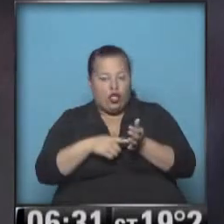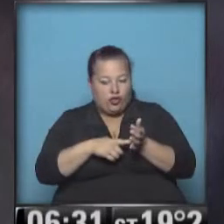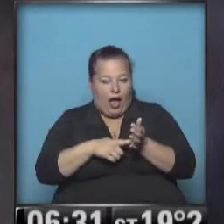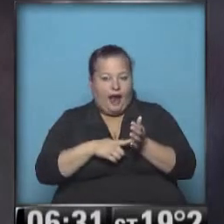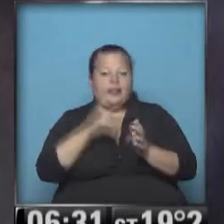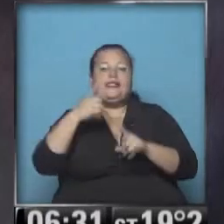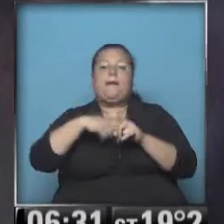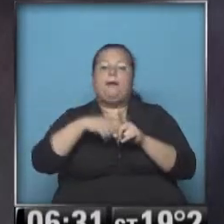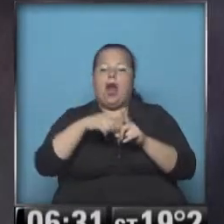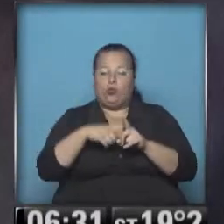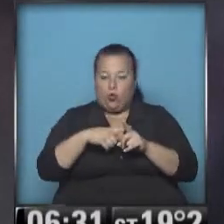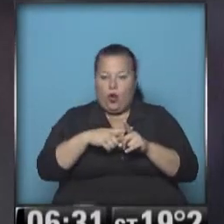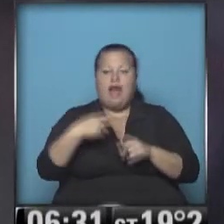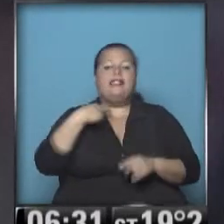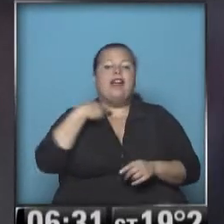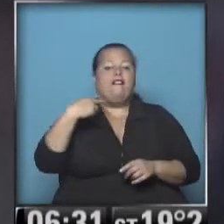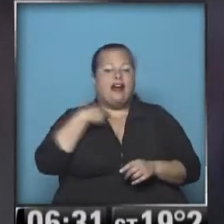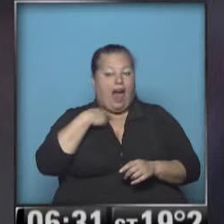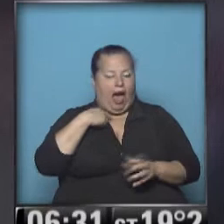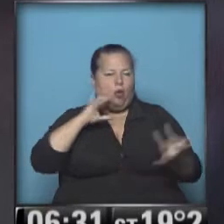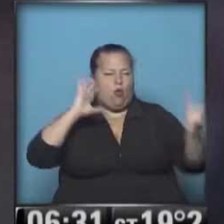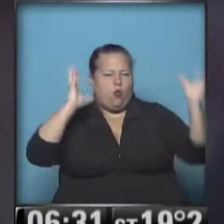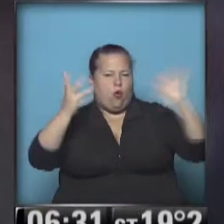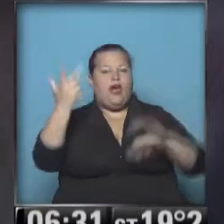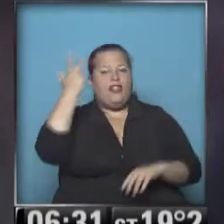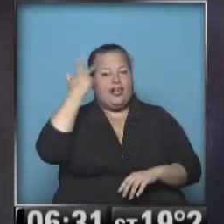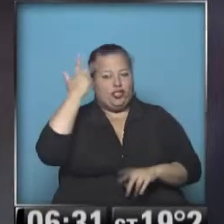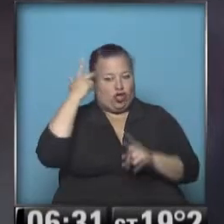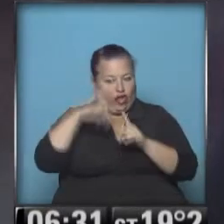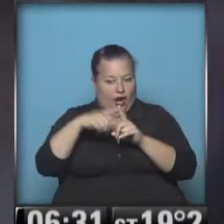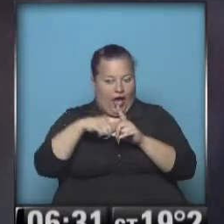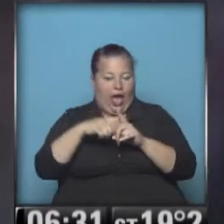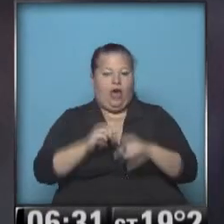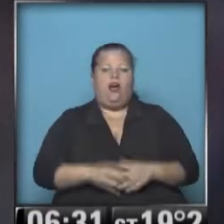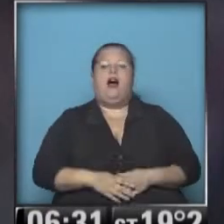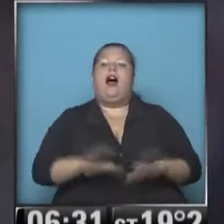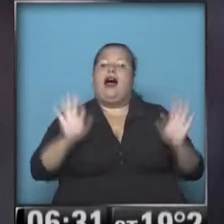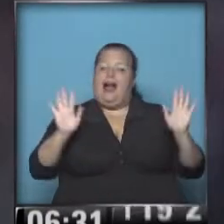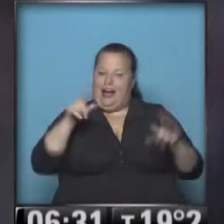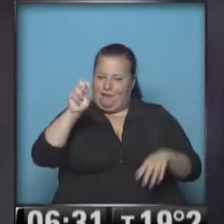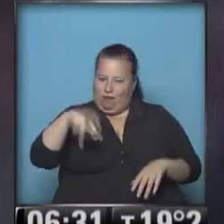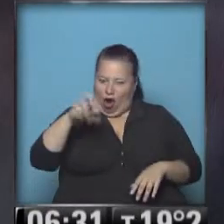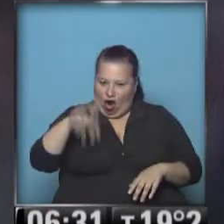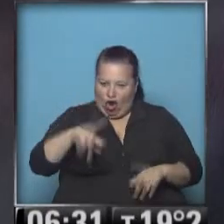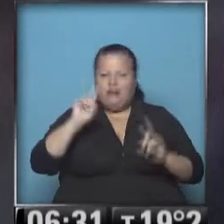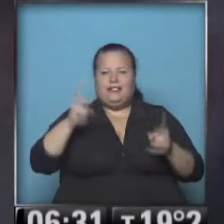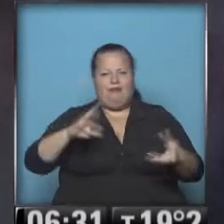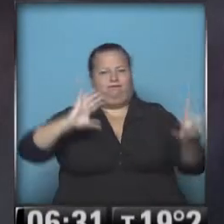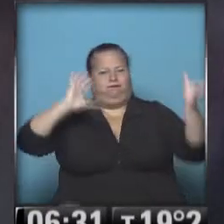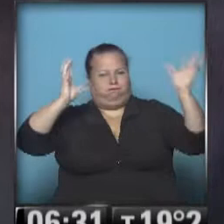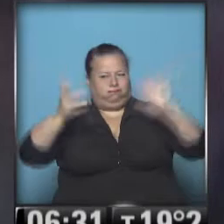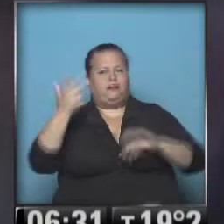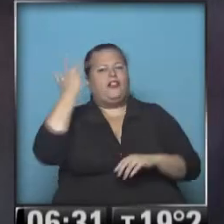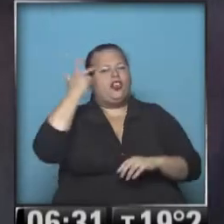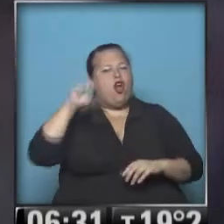registros. San Fernando, cubierto, 18 grados. ¡Ay, está Morón, cubiertísimo,